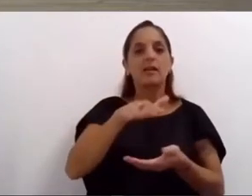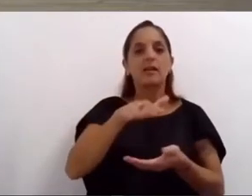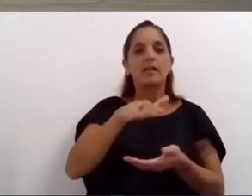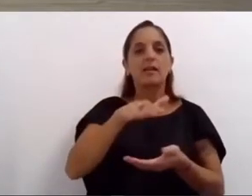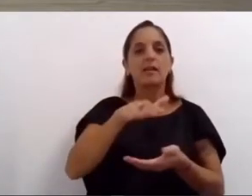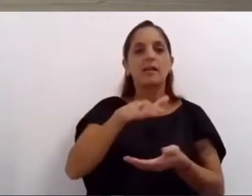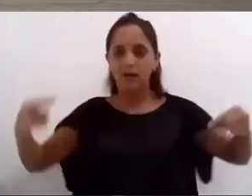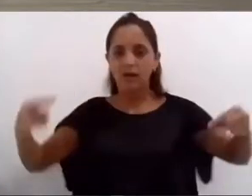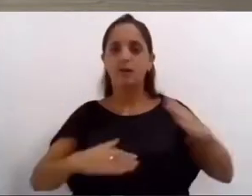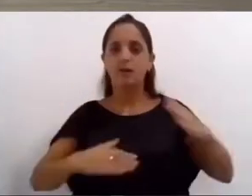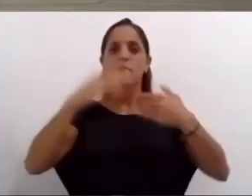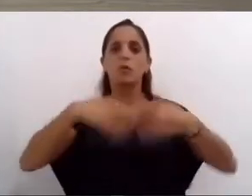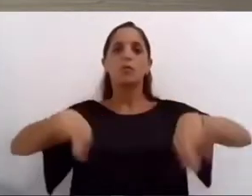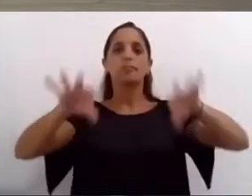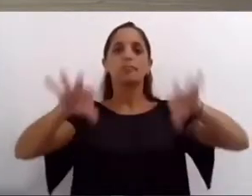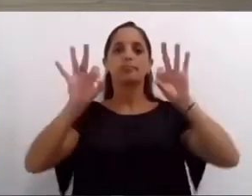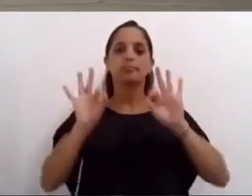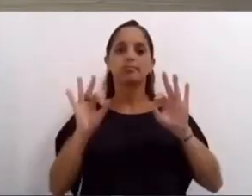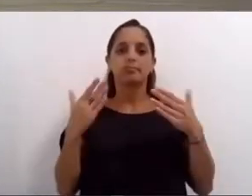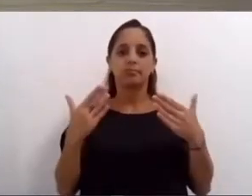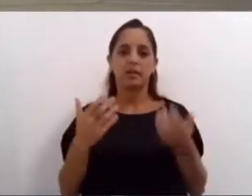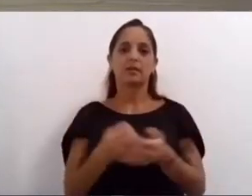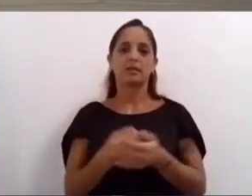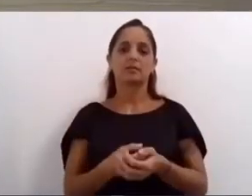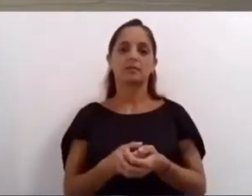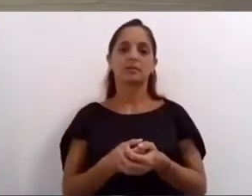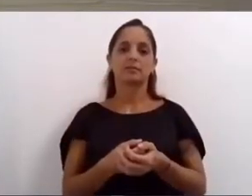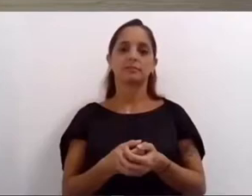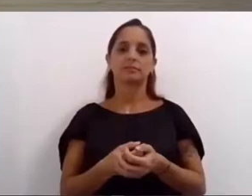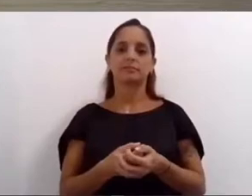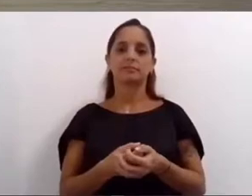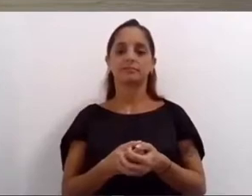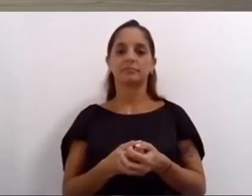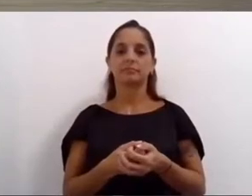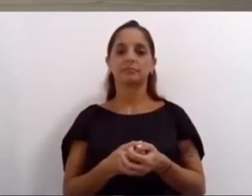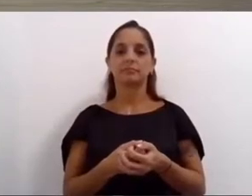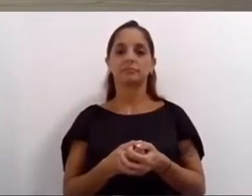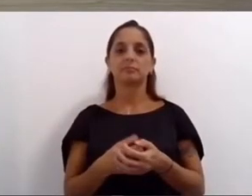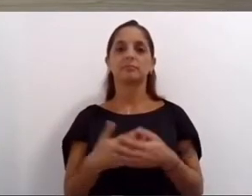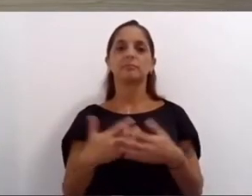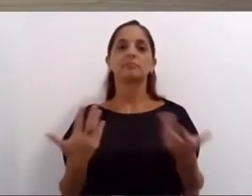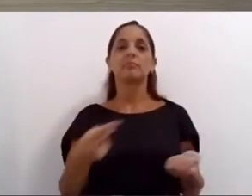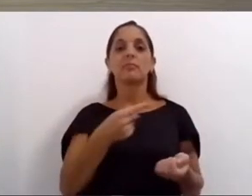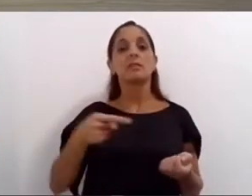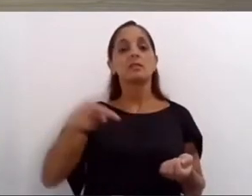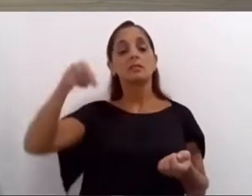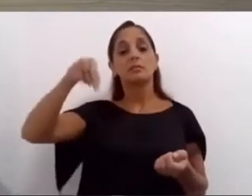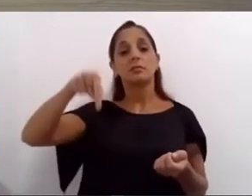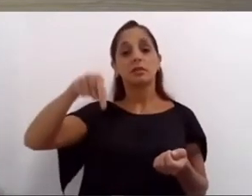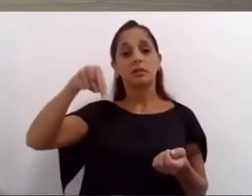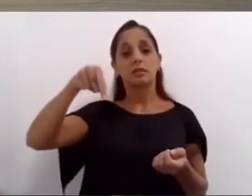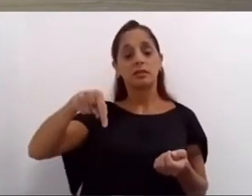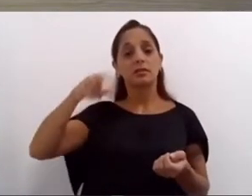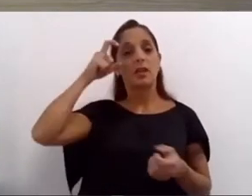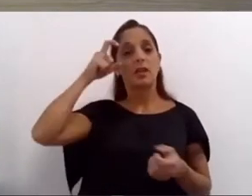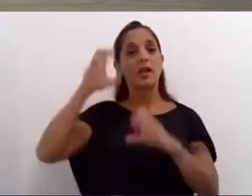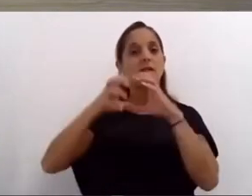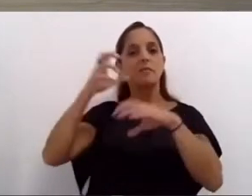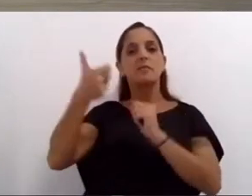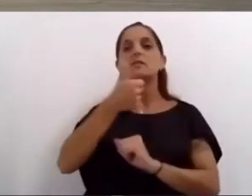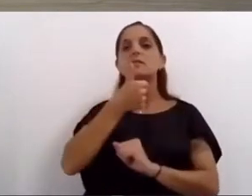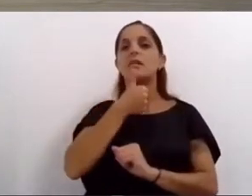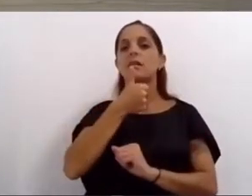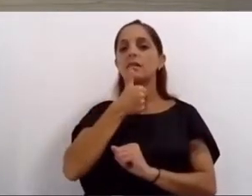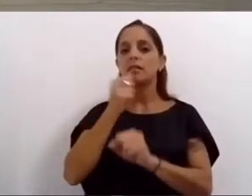Barrio Tango y Gráfico Santa Lucía Cristalería y Saladillo en esta semana la empresa agua se iniciará las